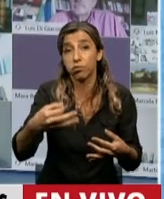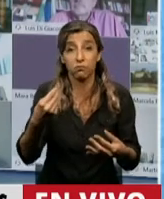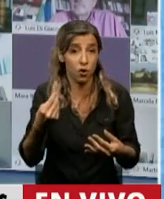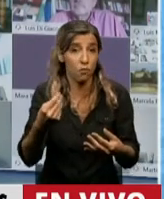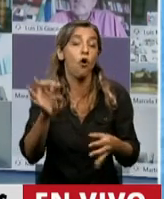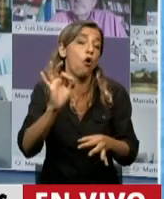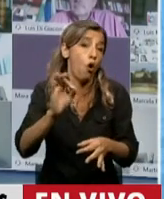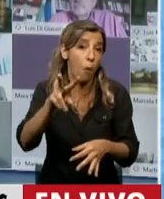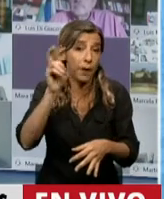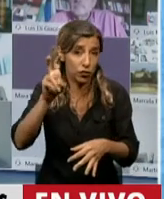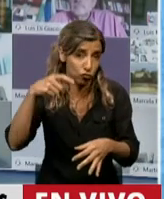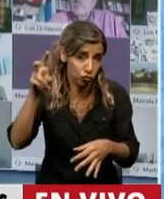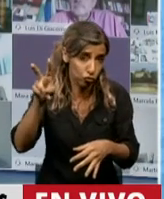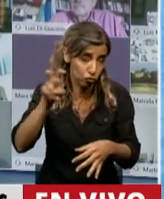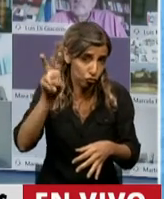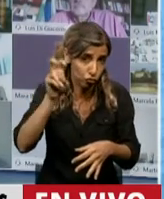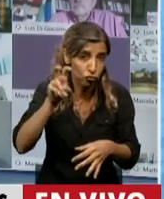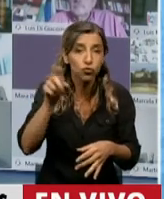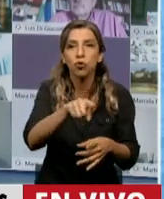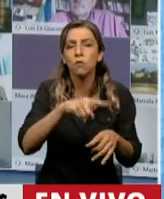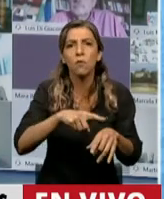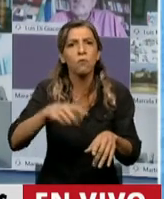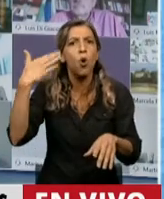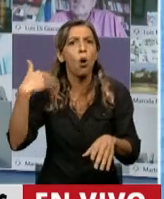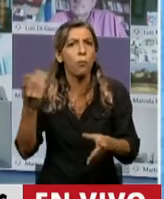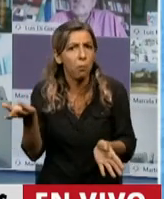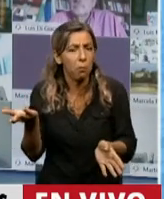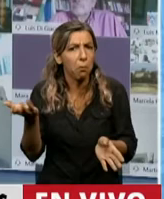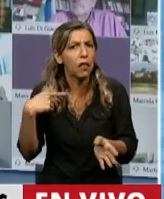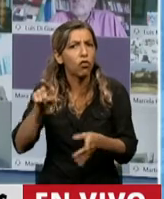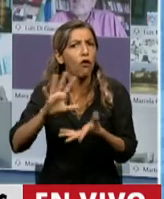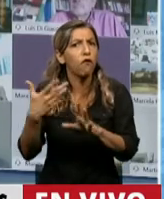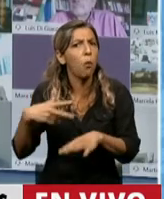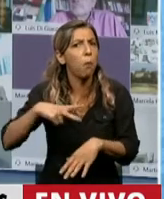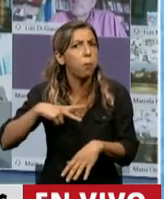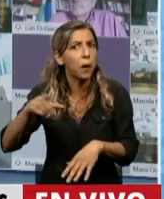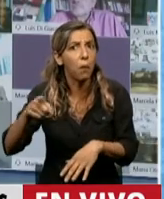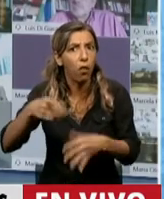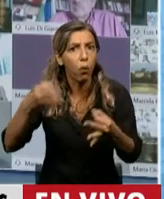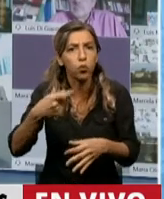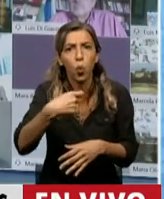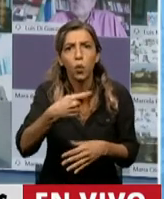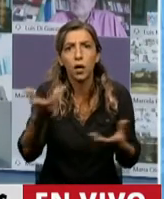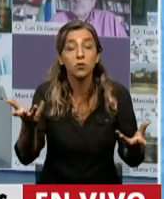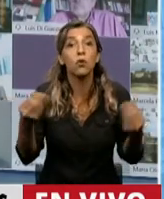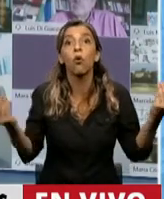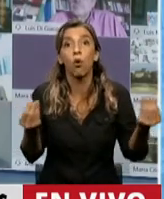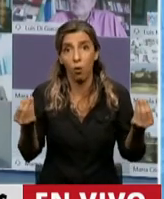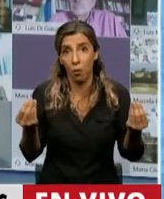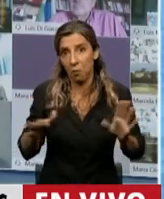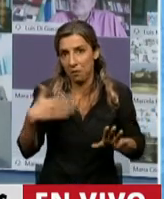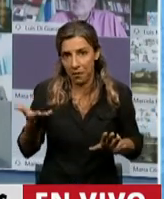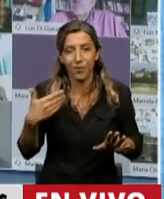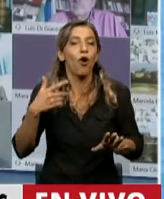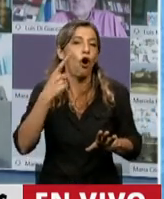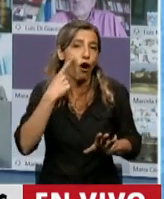pensión cuando todavía regía ese sistema de privatización jubilatoria que no cayó del cielo, sino que por